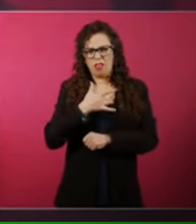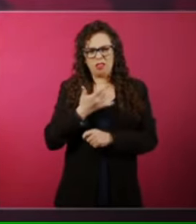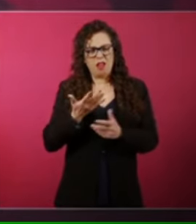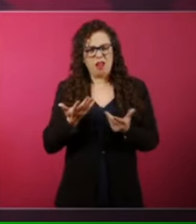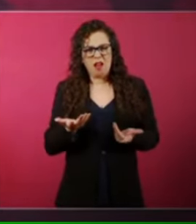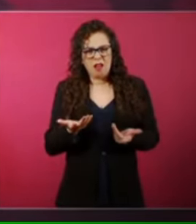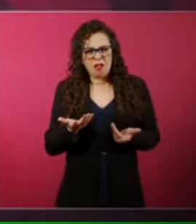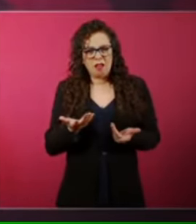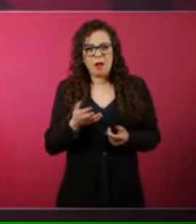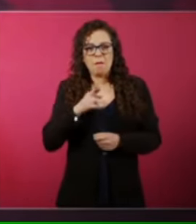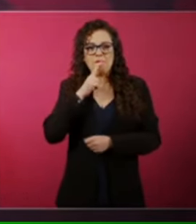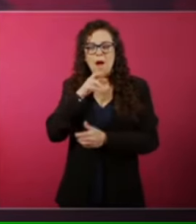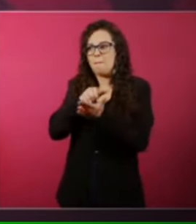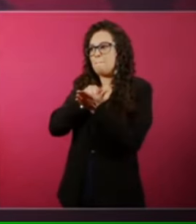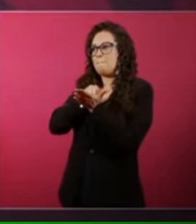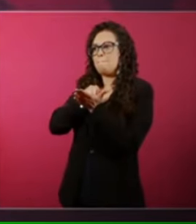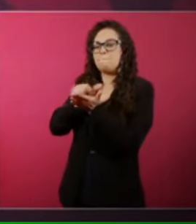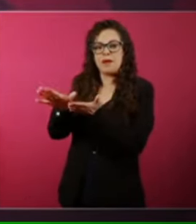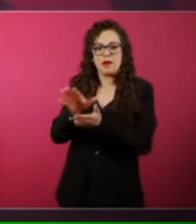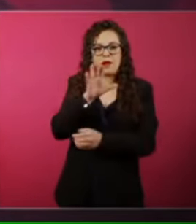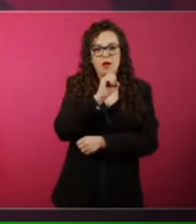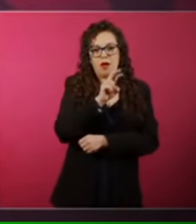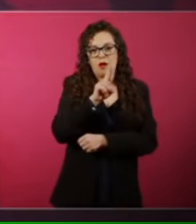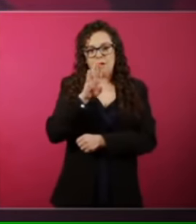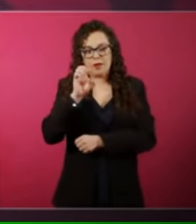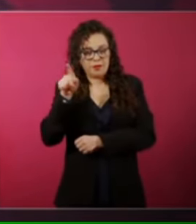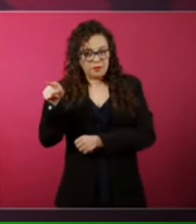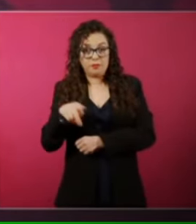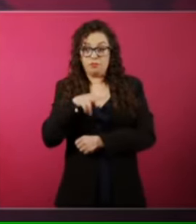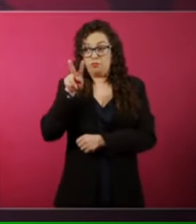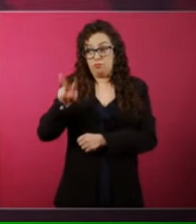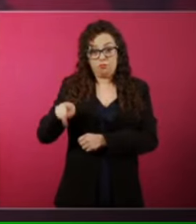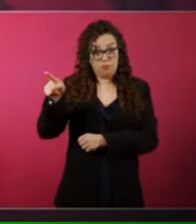Corbyn, un gran dirigente, además amigo nuestro,